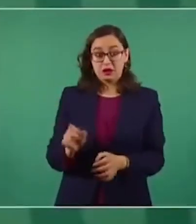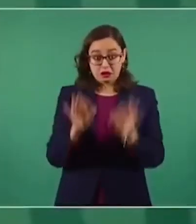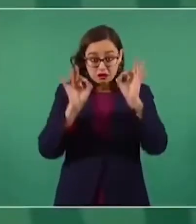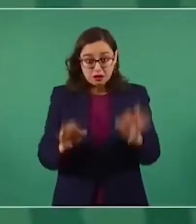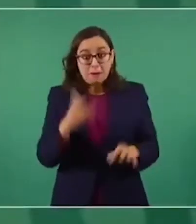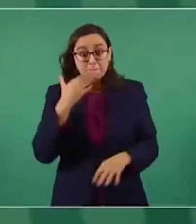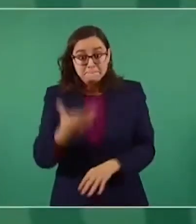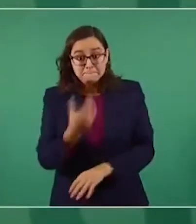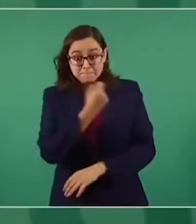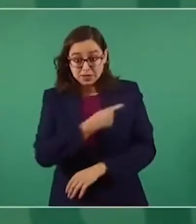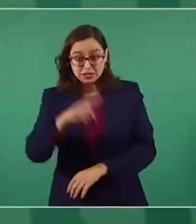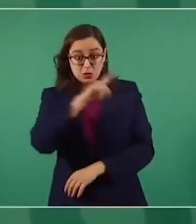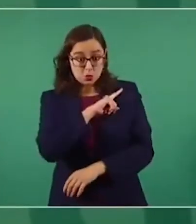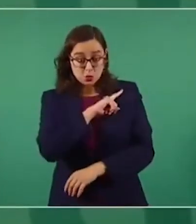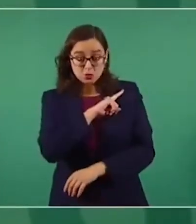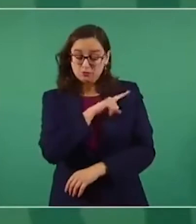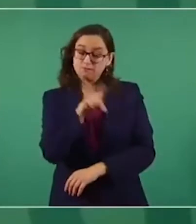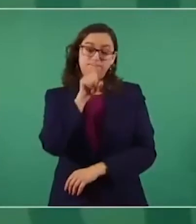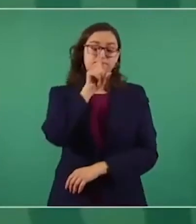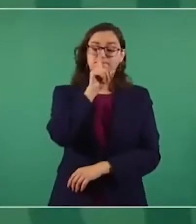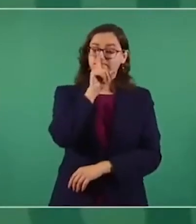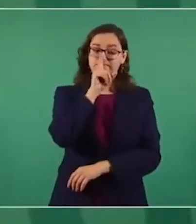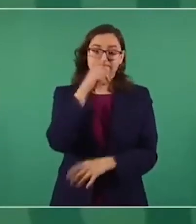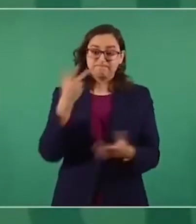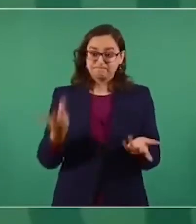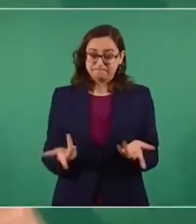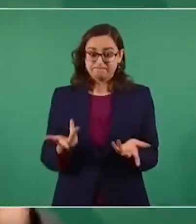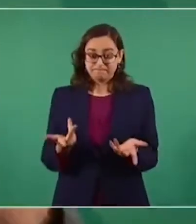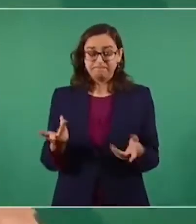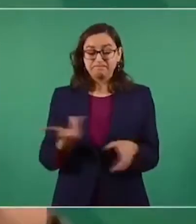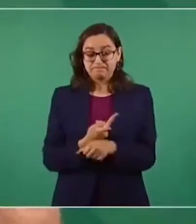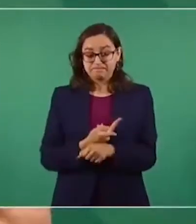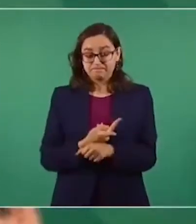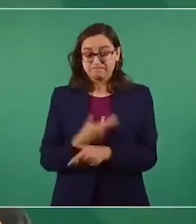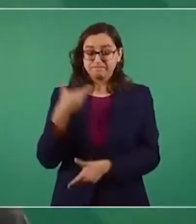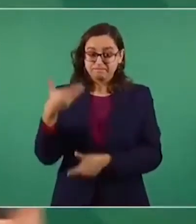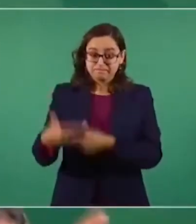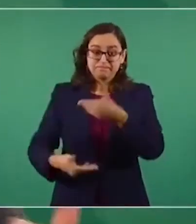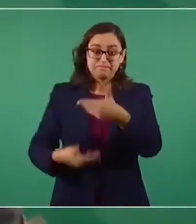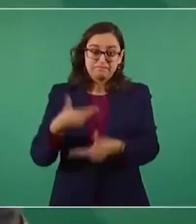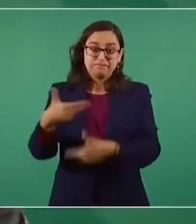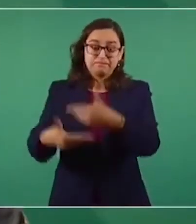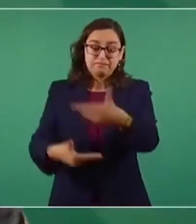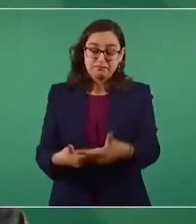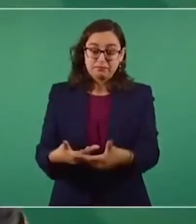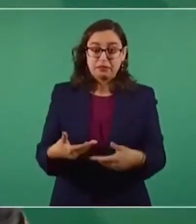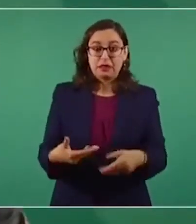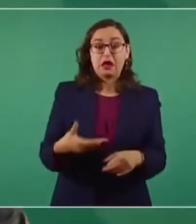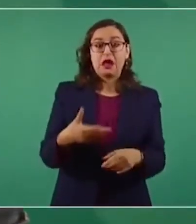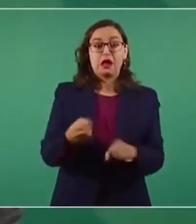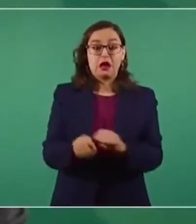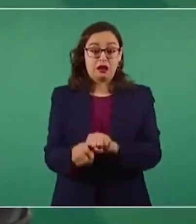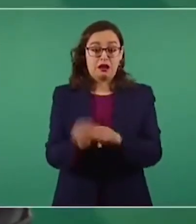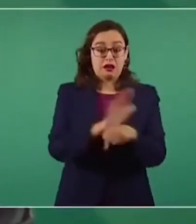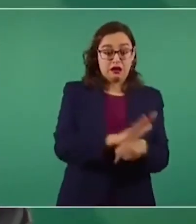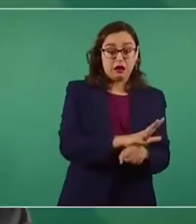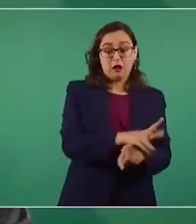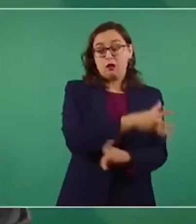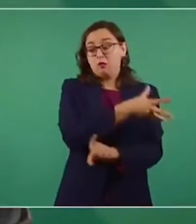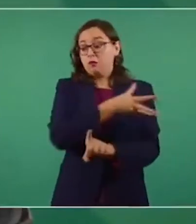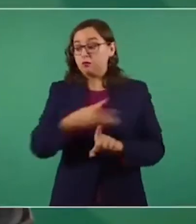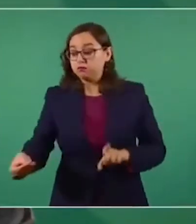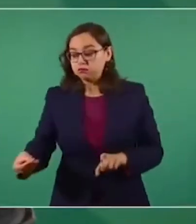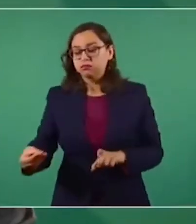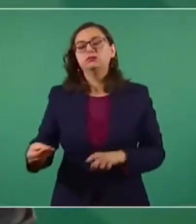tener cualquier otro niño por estas afecciones. Y esto condicionó un mayor riesgo de que